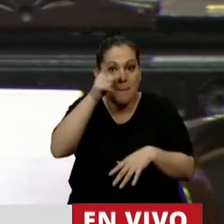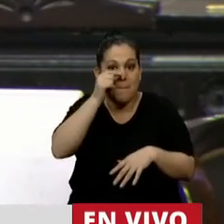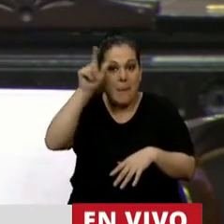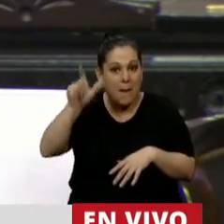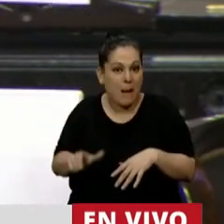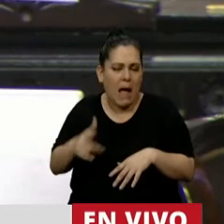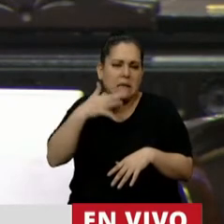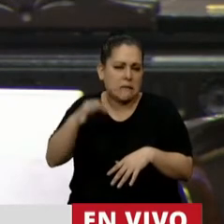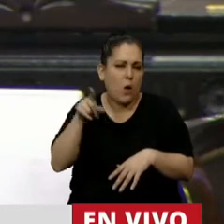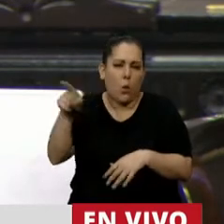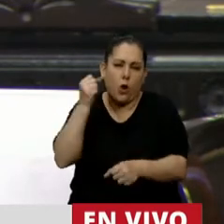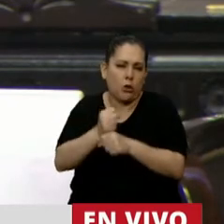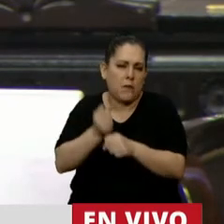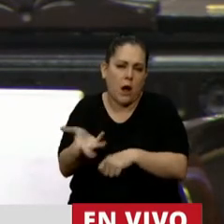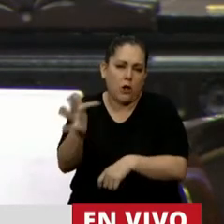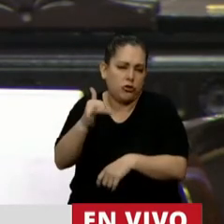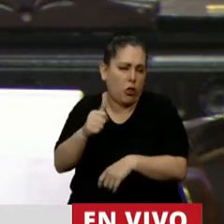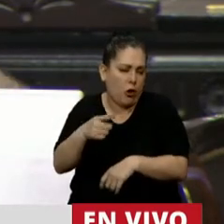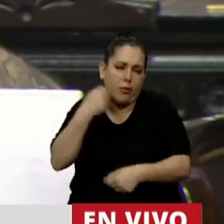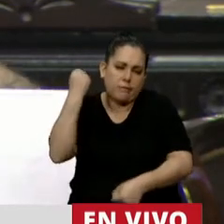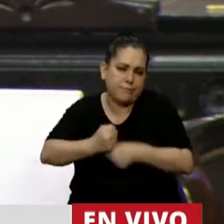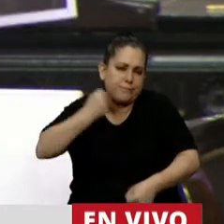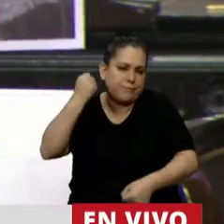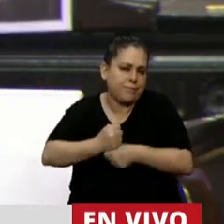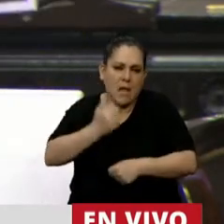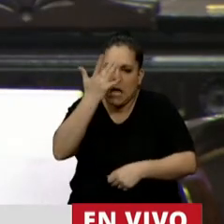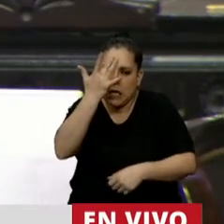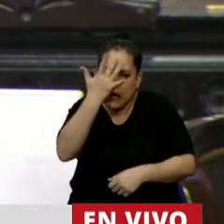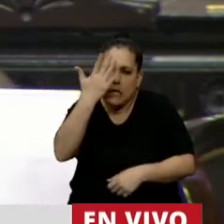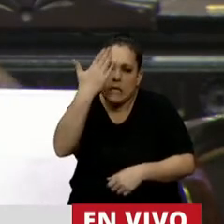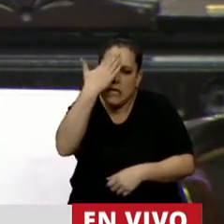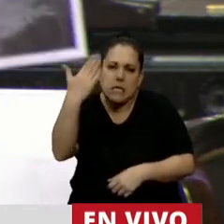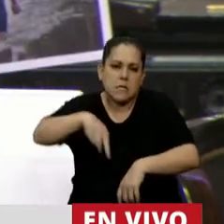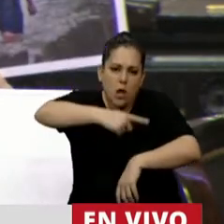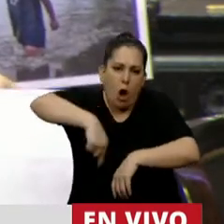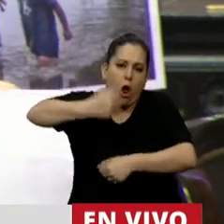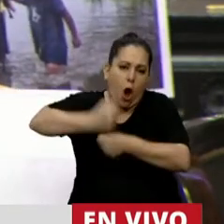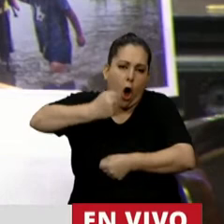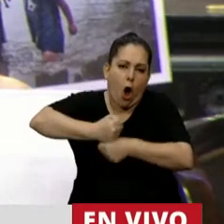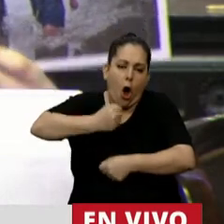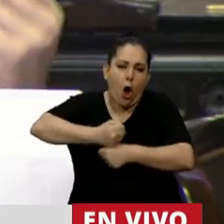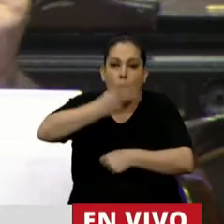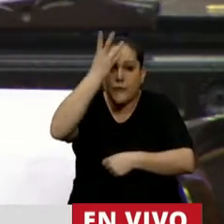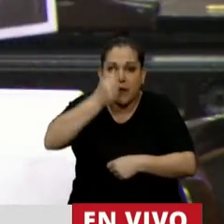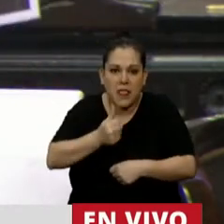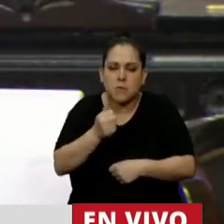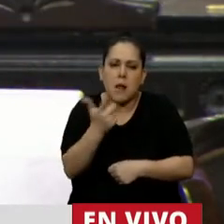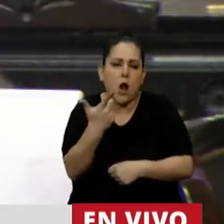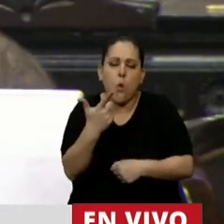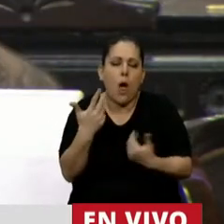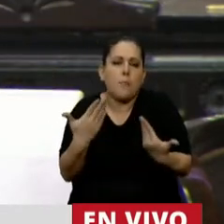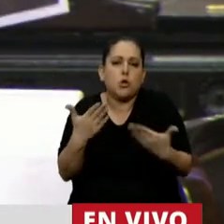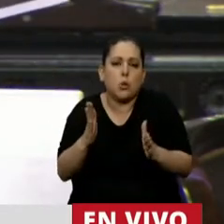que seguramente trabaja todos los días y se desloma y trabaja más de 15 horas por día, los fines de semana no tiene la posibilidad